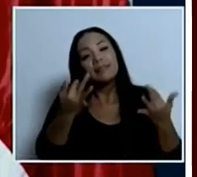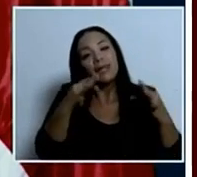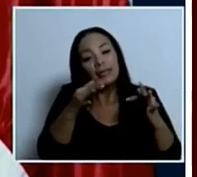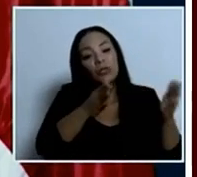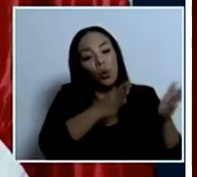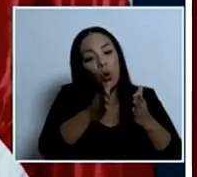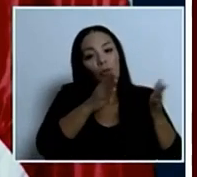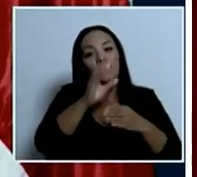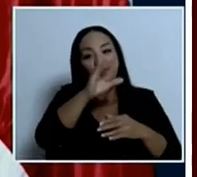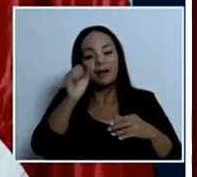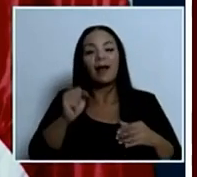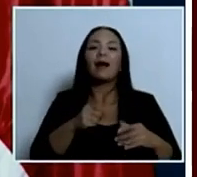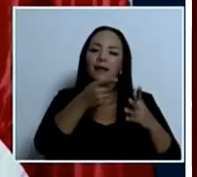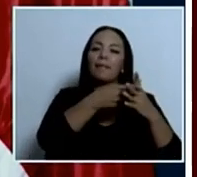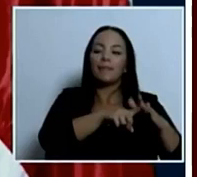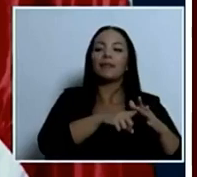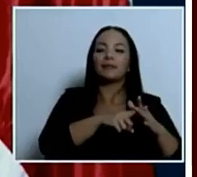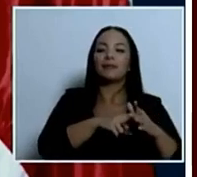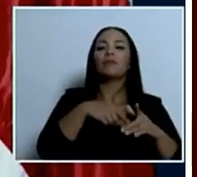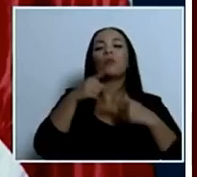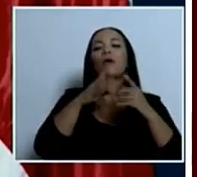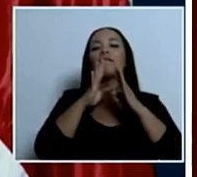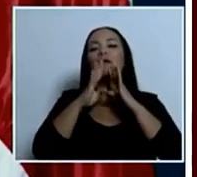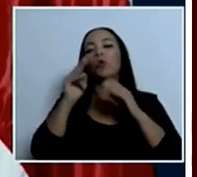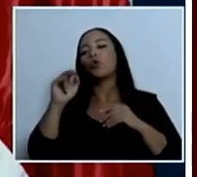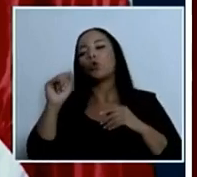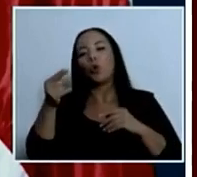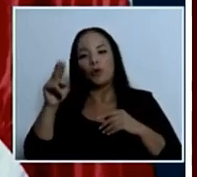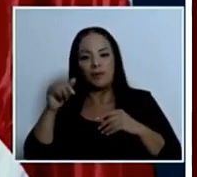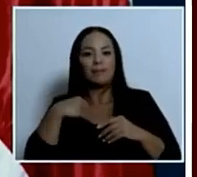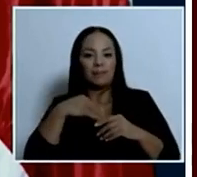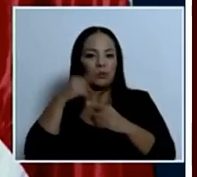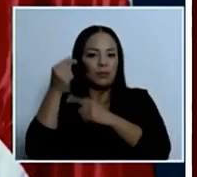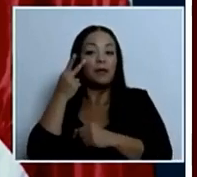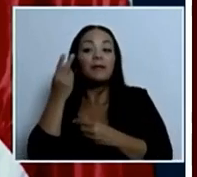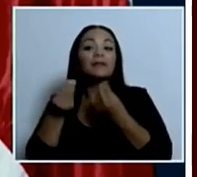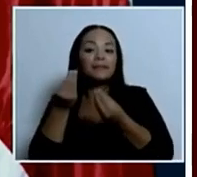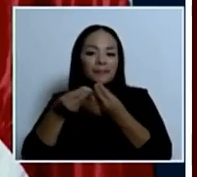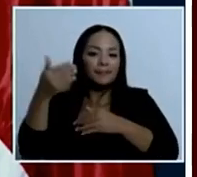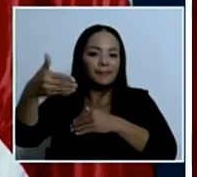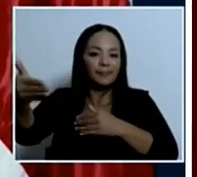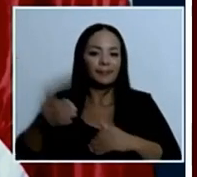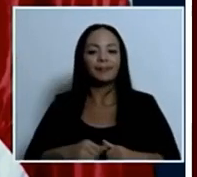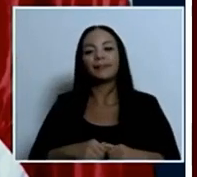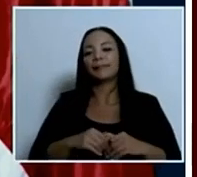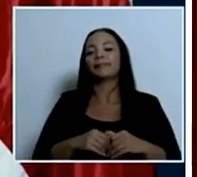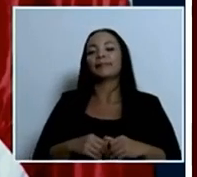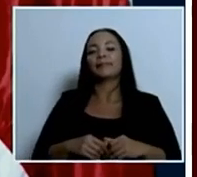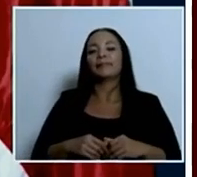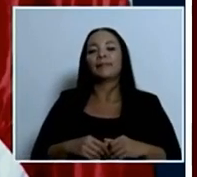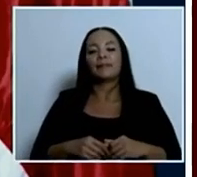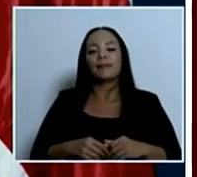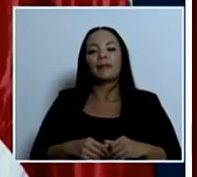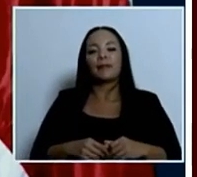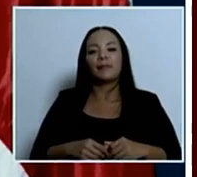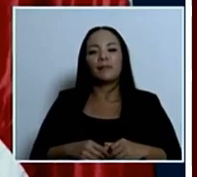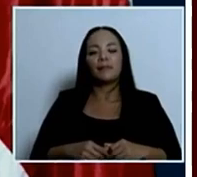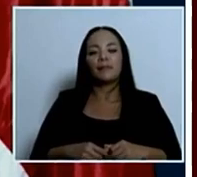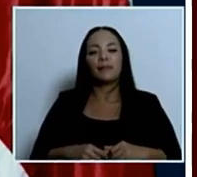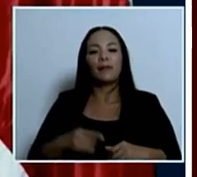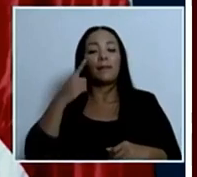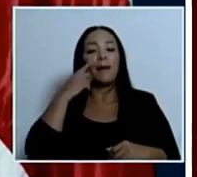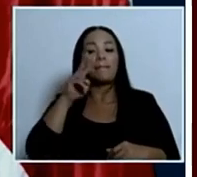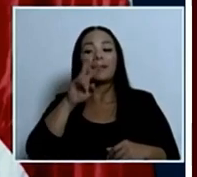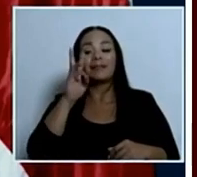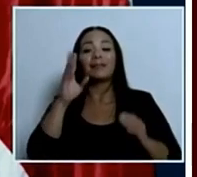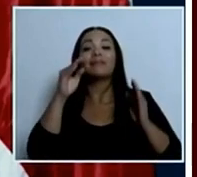por ahí empieza y voy a hablar con don Nogui a ver a ver qué sigue por un lado 26 mil